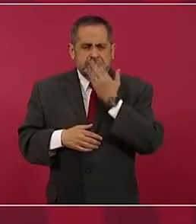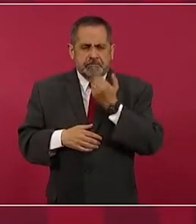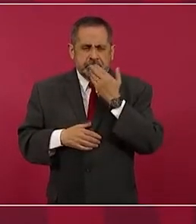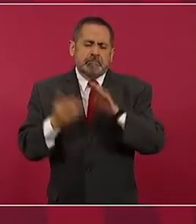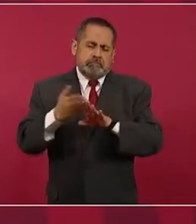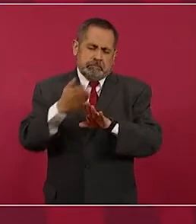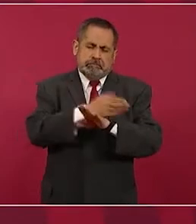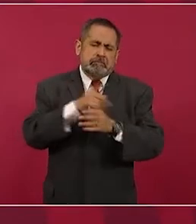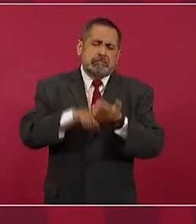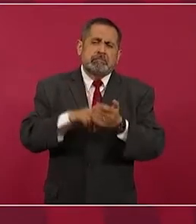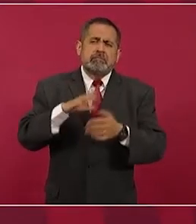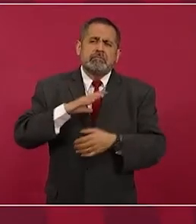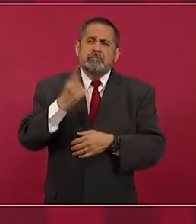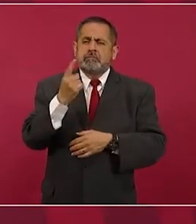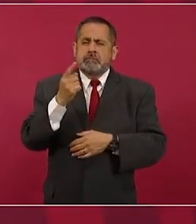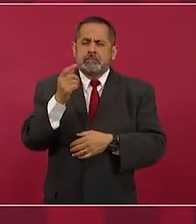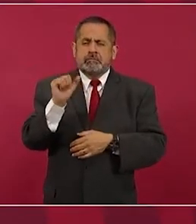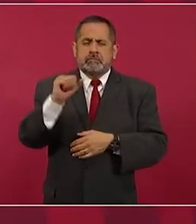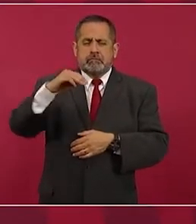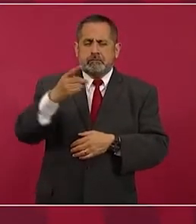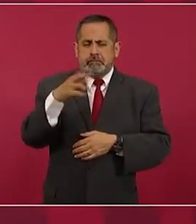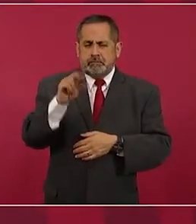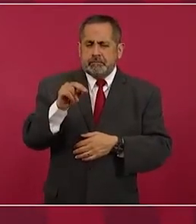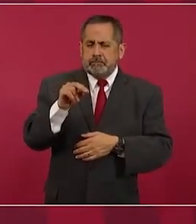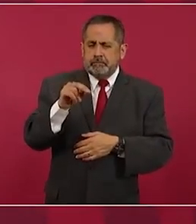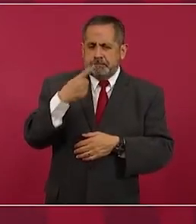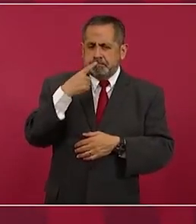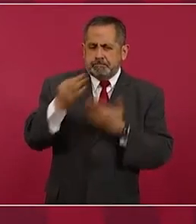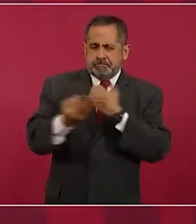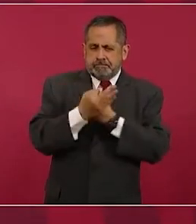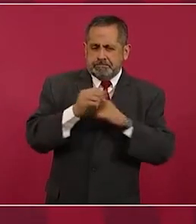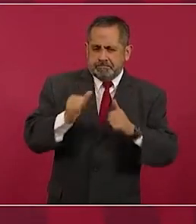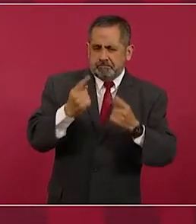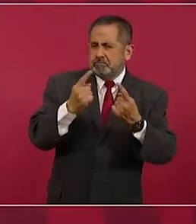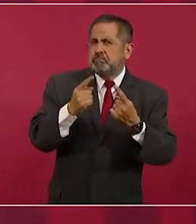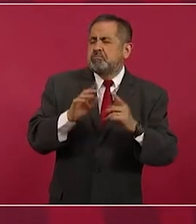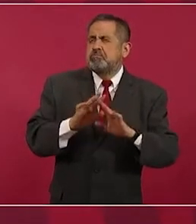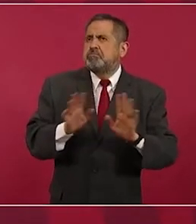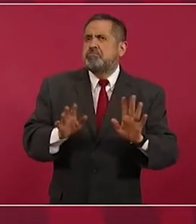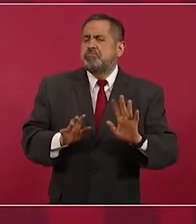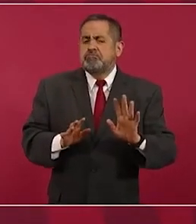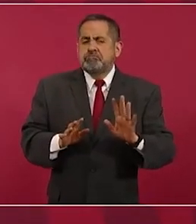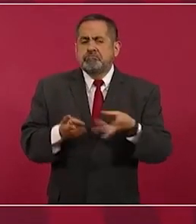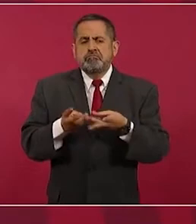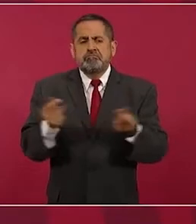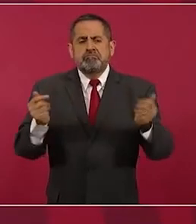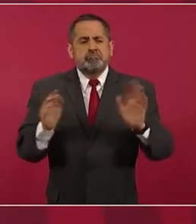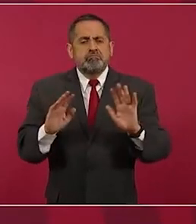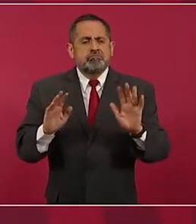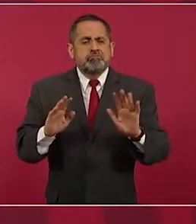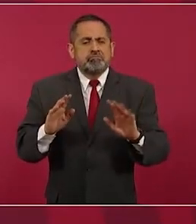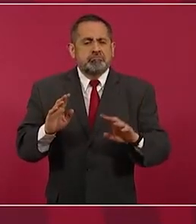y ya se